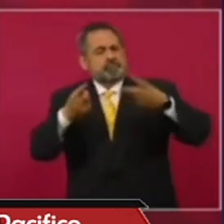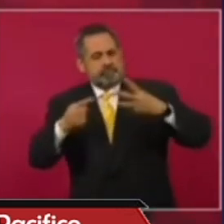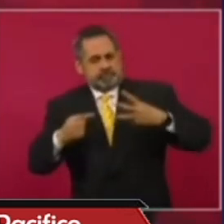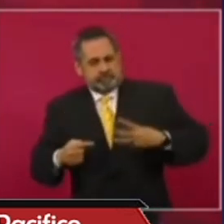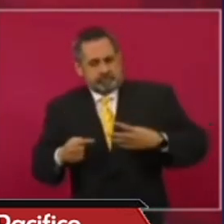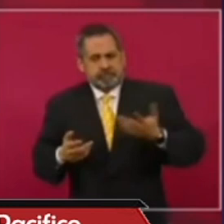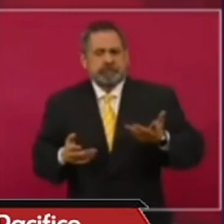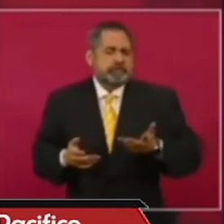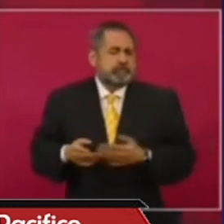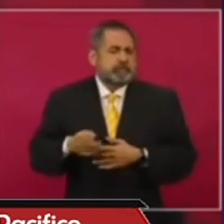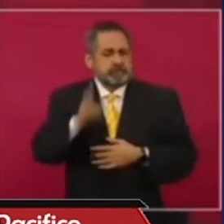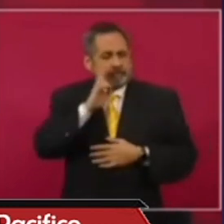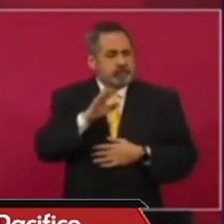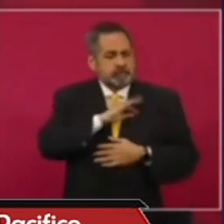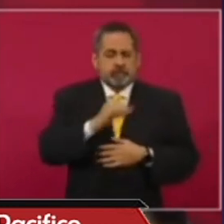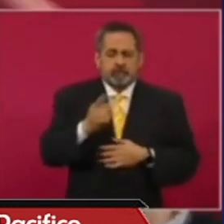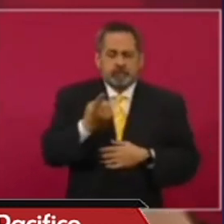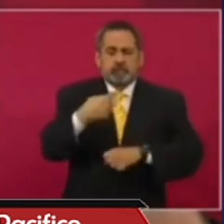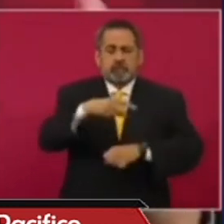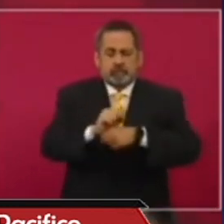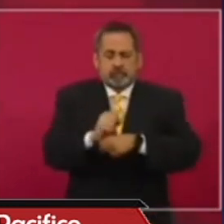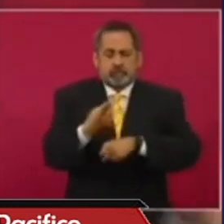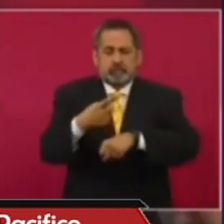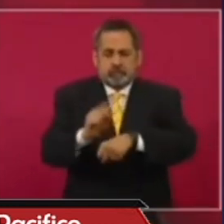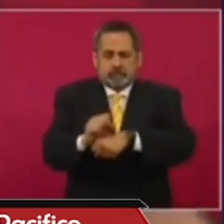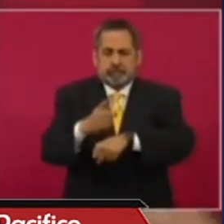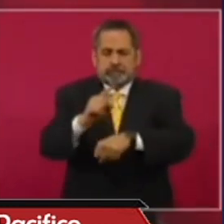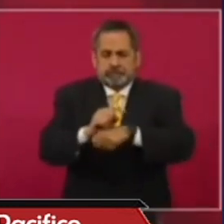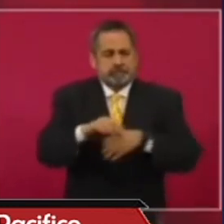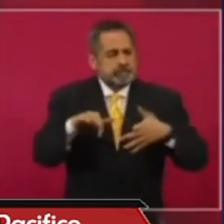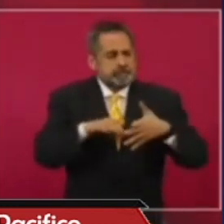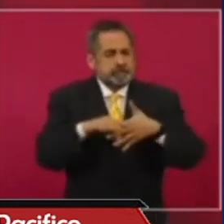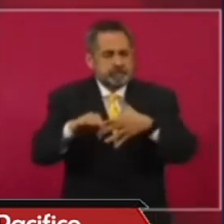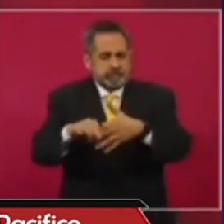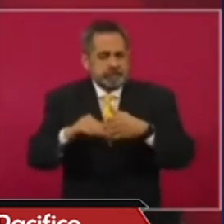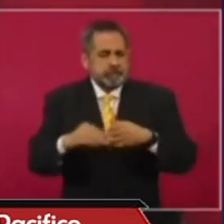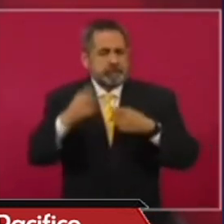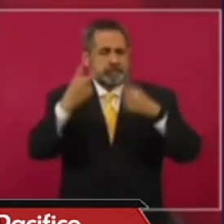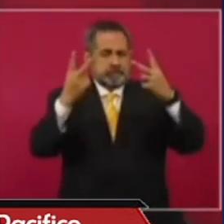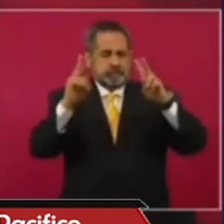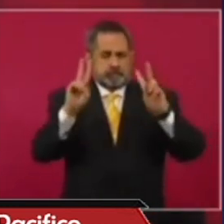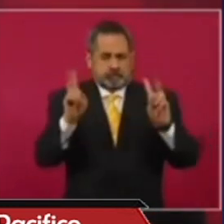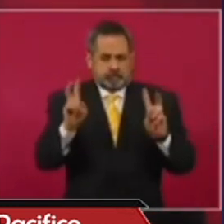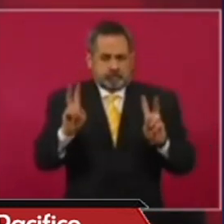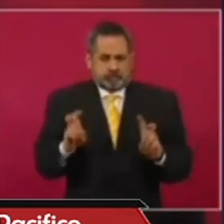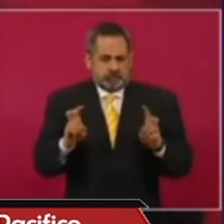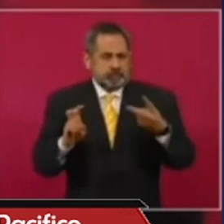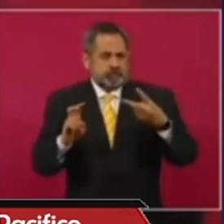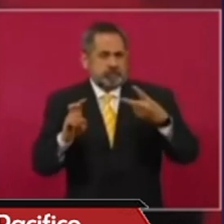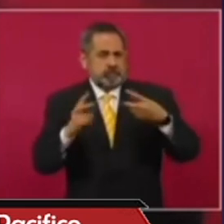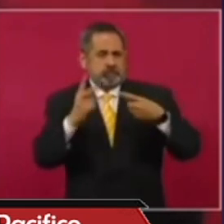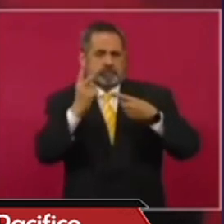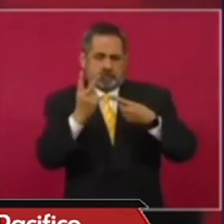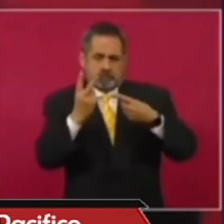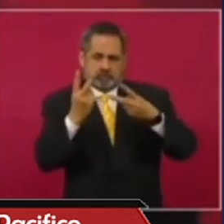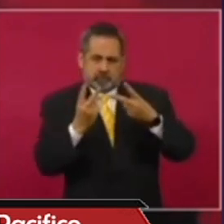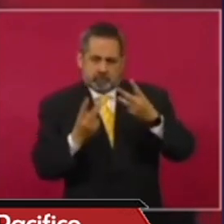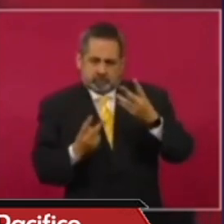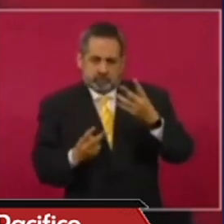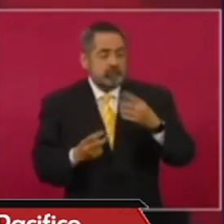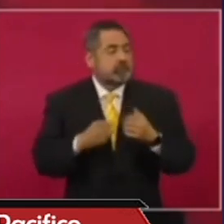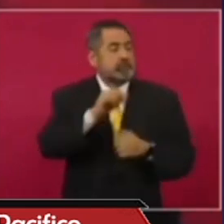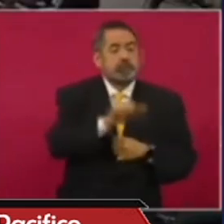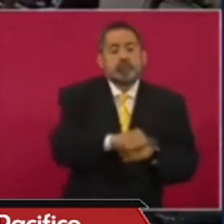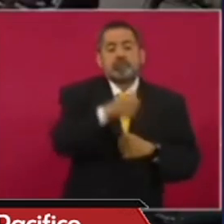que cuando menos sea una reunión semanal con dos temas a tratar. Y respecto a si nos hemos reunido con